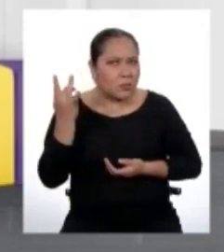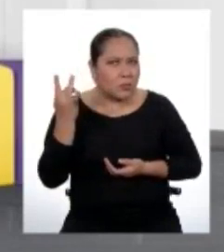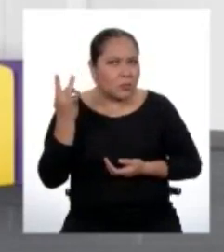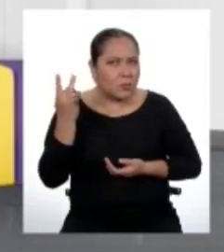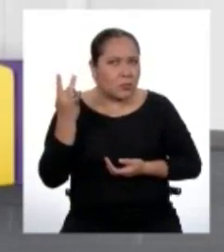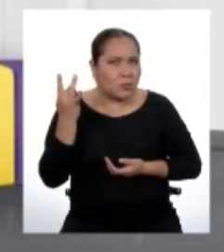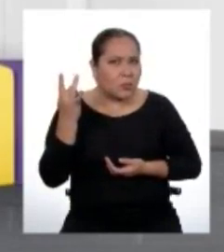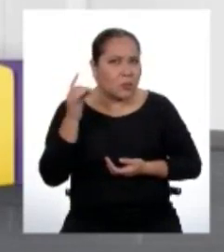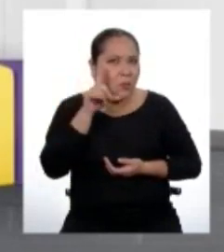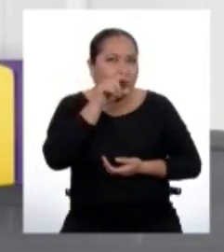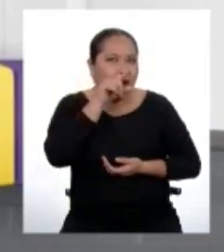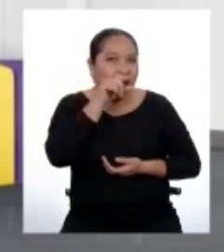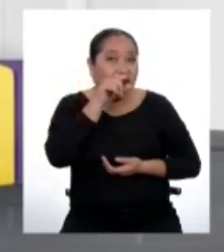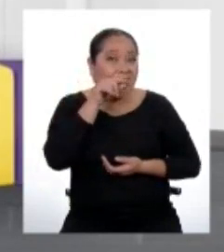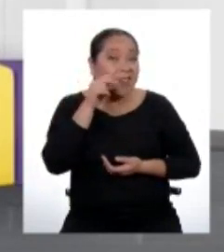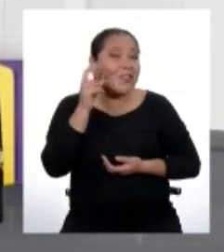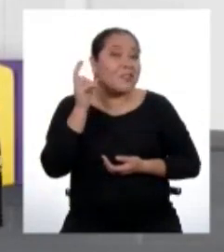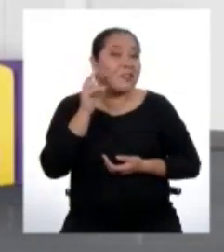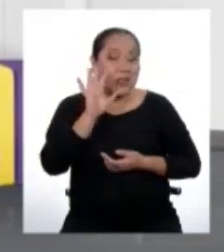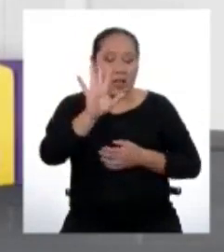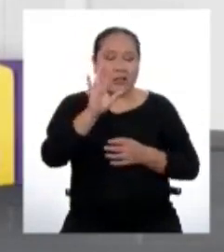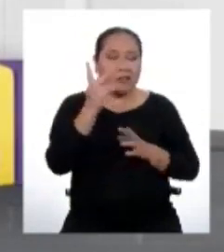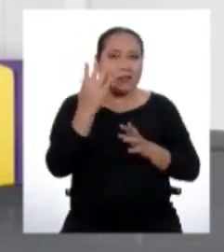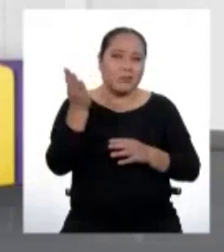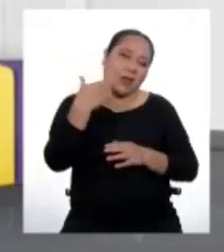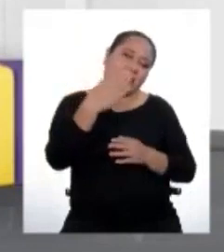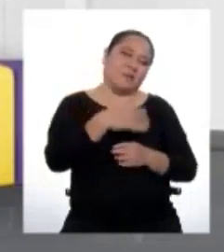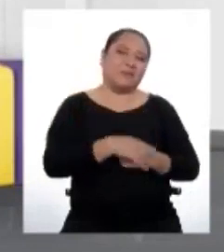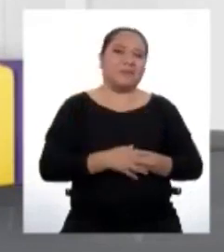¡Son pajaritos! Den un momento.